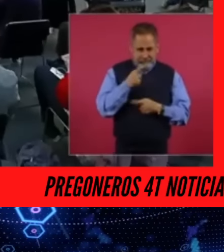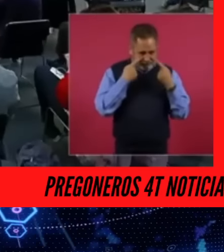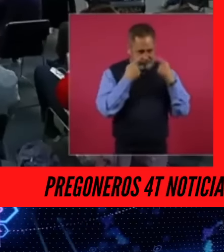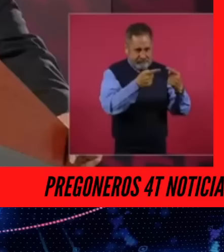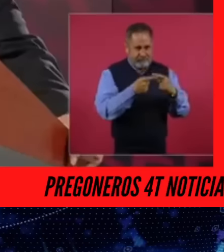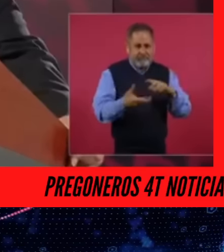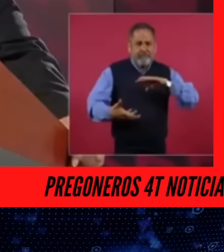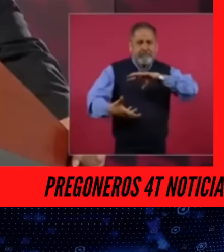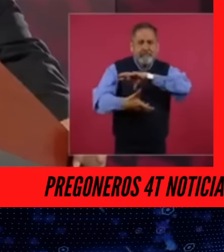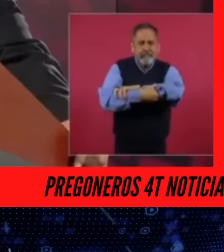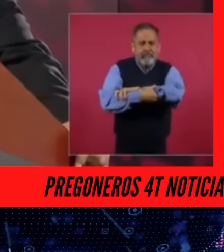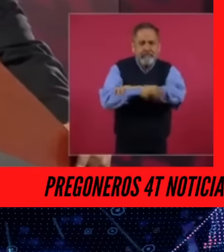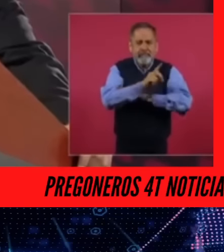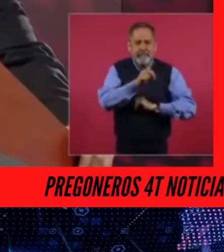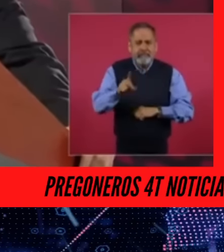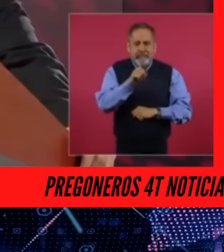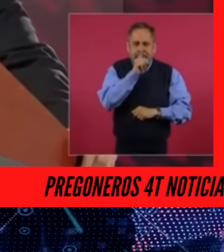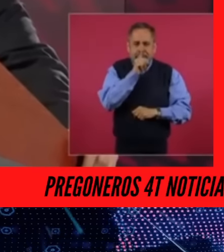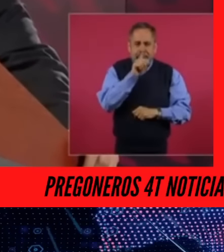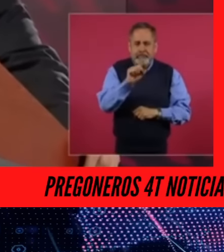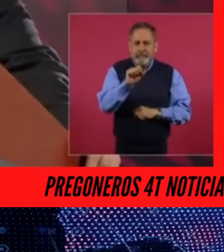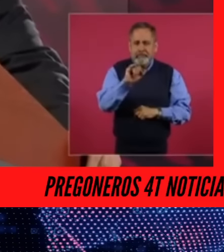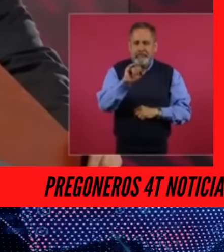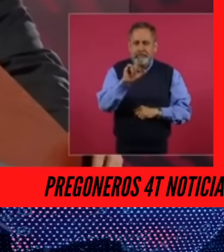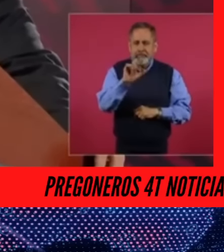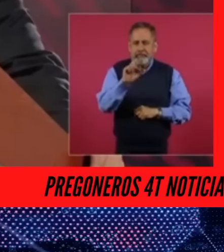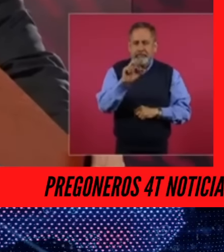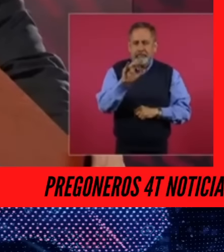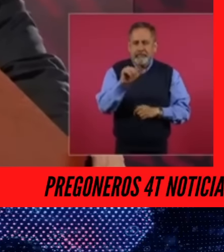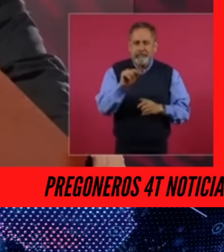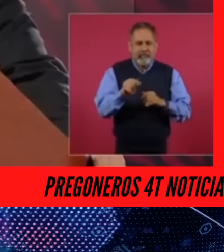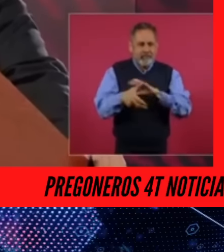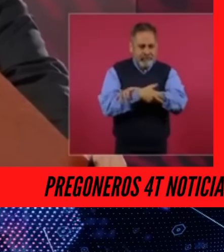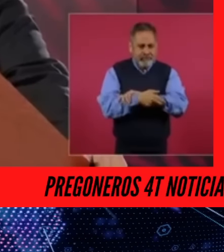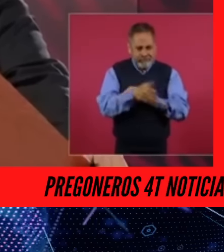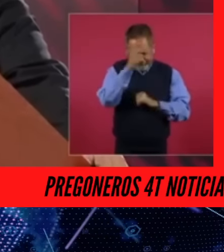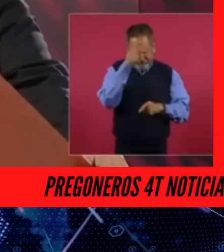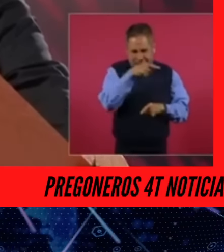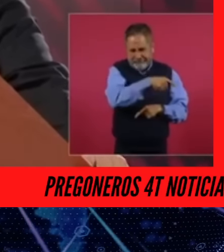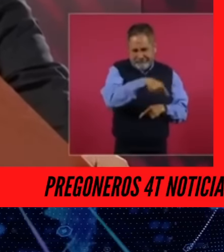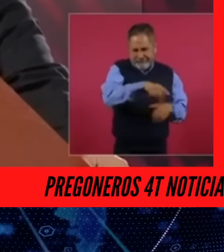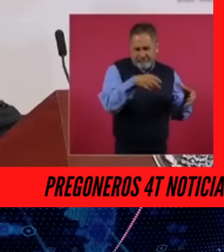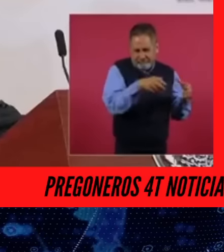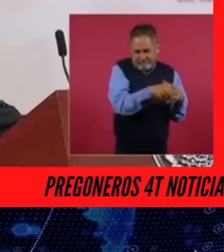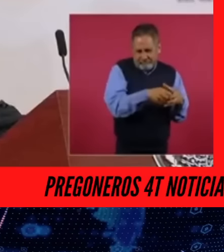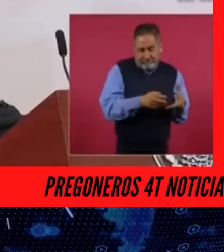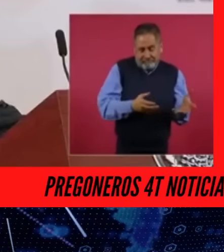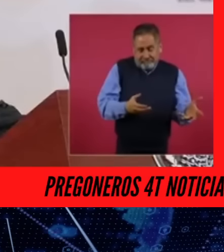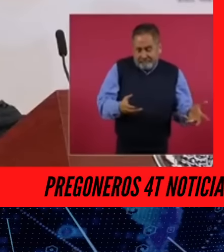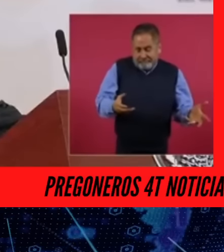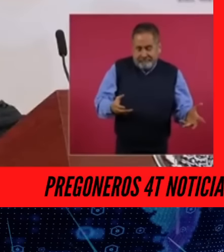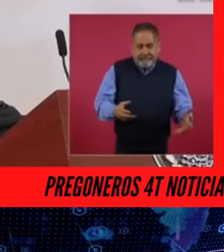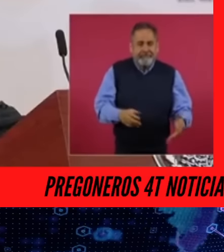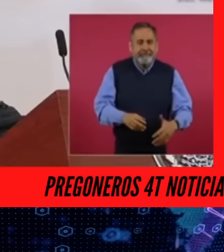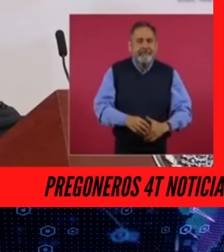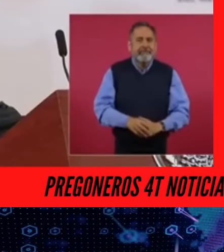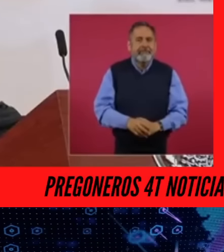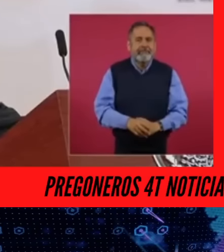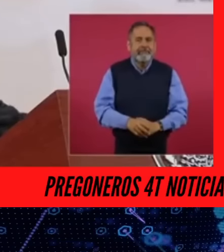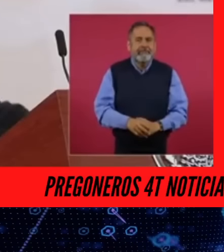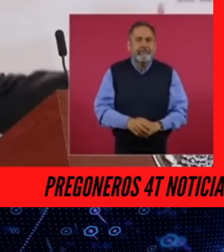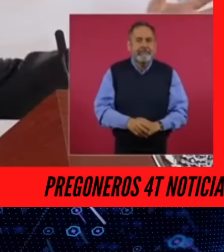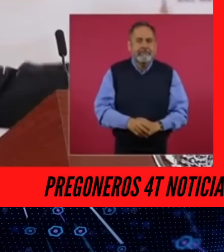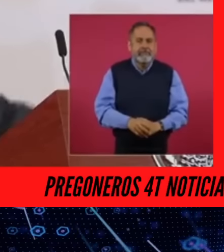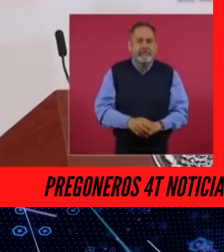En estos últimos días ha sonado de manera muy importante la captura de dos grandes capos del crimen